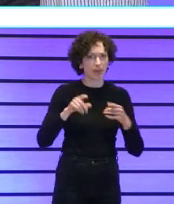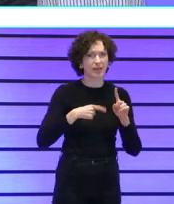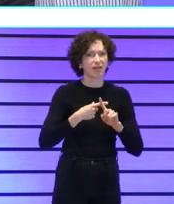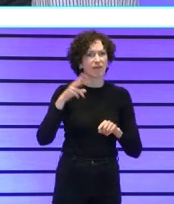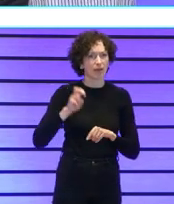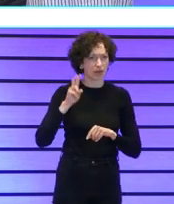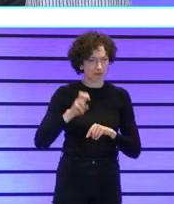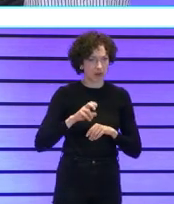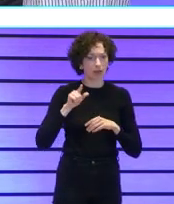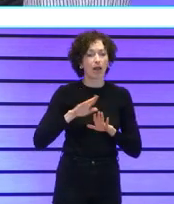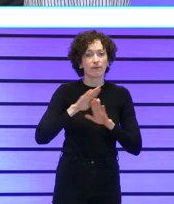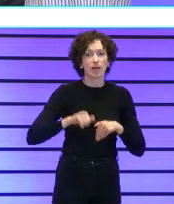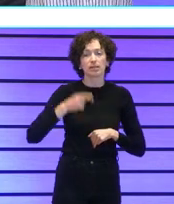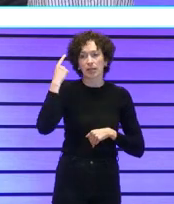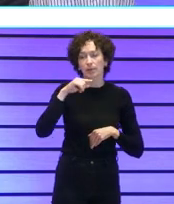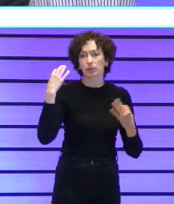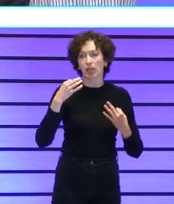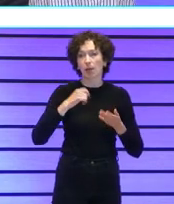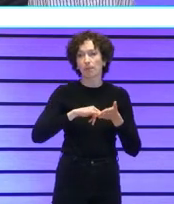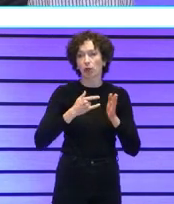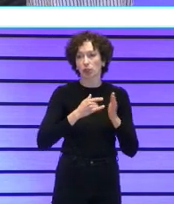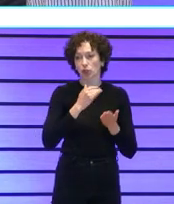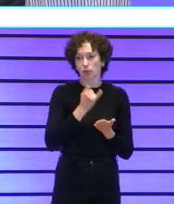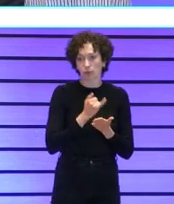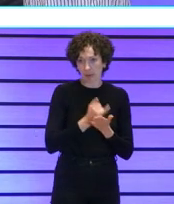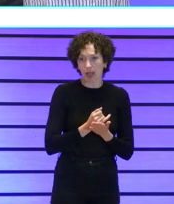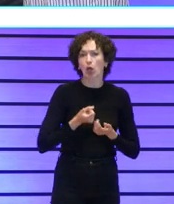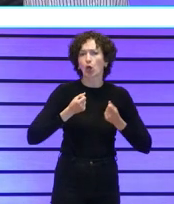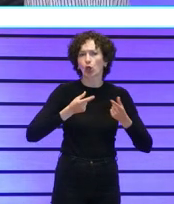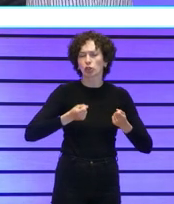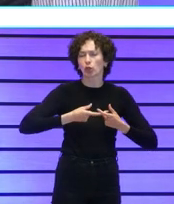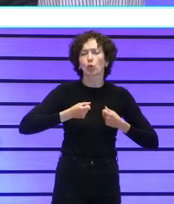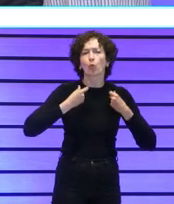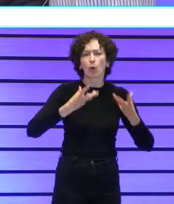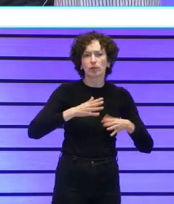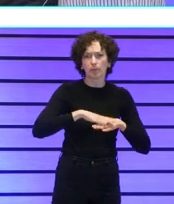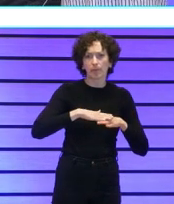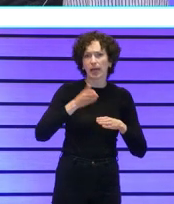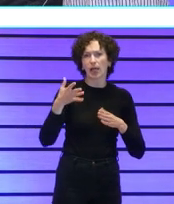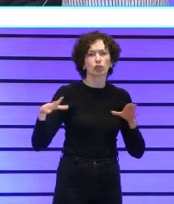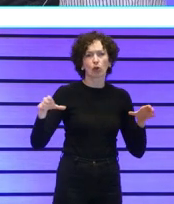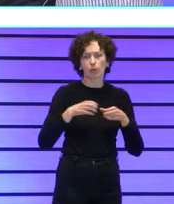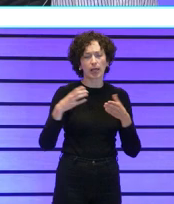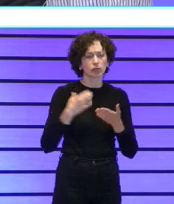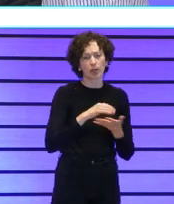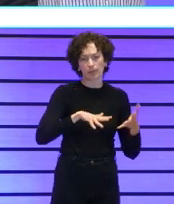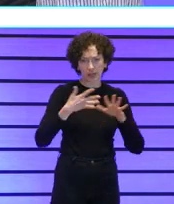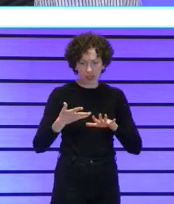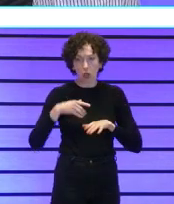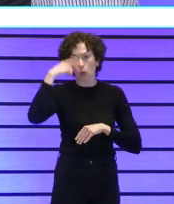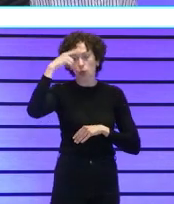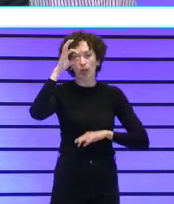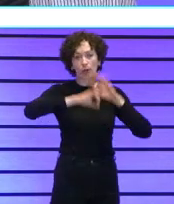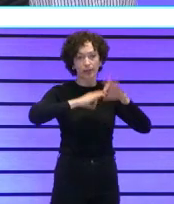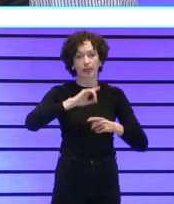el coste efectivo y real de los proyectos piloto para poder escalarles a toda la comunidad hemos conseguido cambiar la cultura organizativa ya no solo